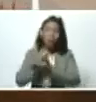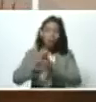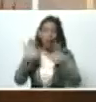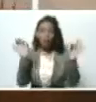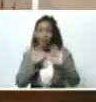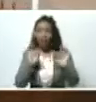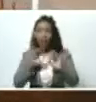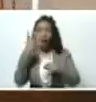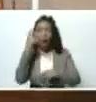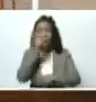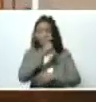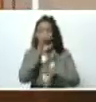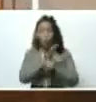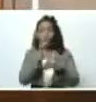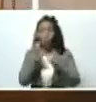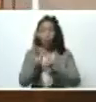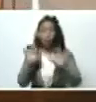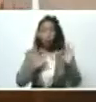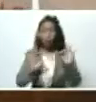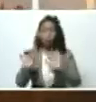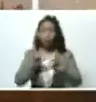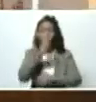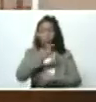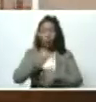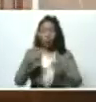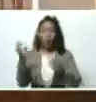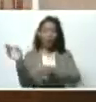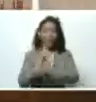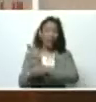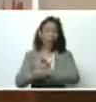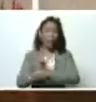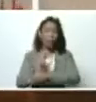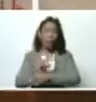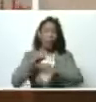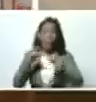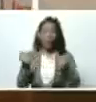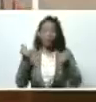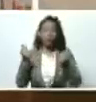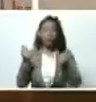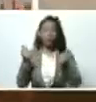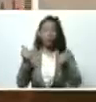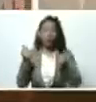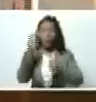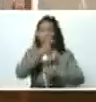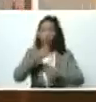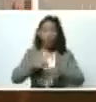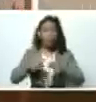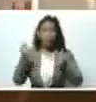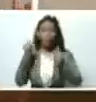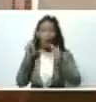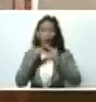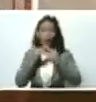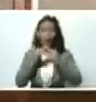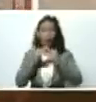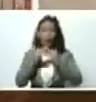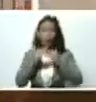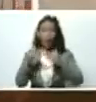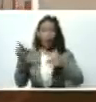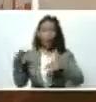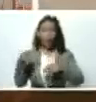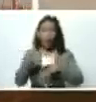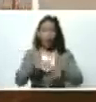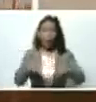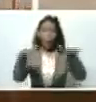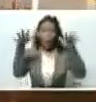protegida, hay una cultura de prevención y la gente rápidamente supo desalojar las viviendas cuando venía la crecida del río y